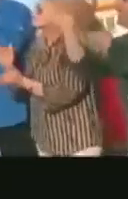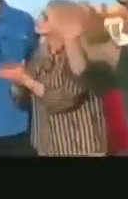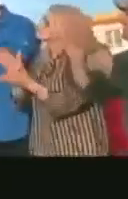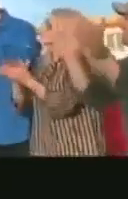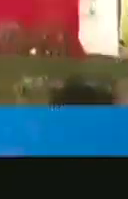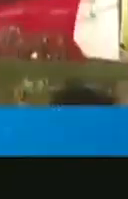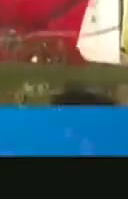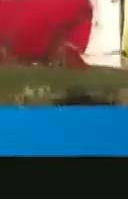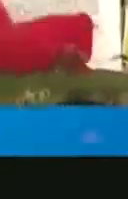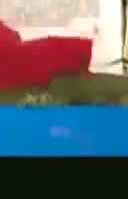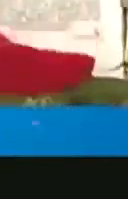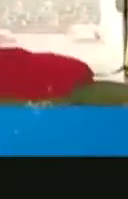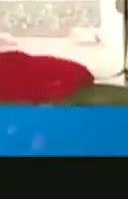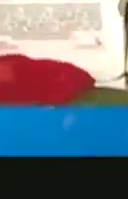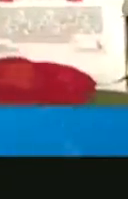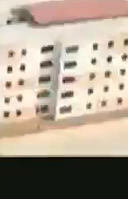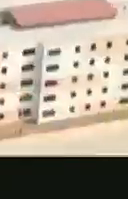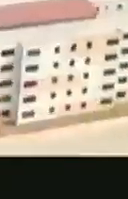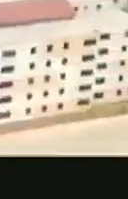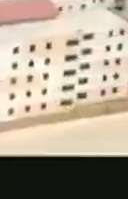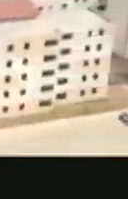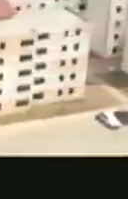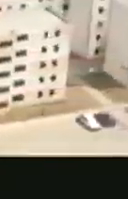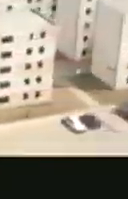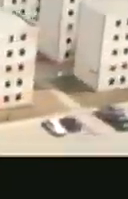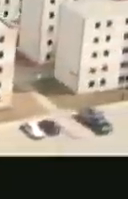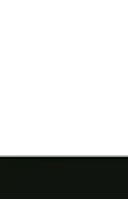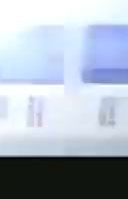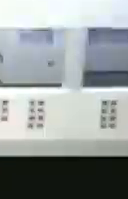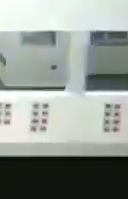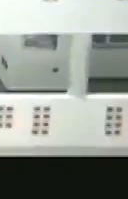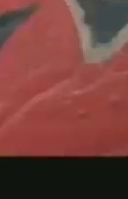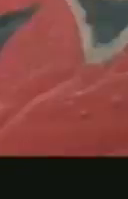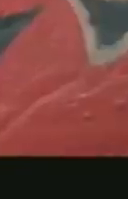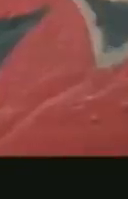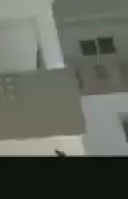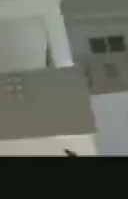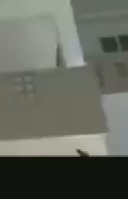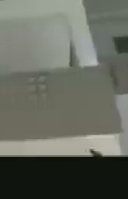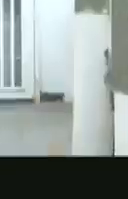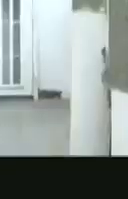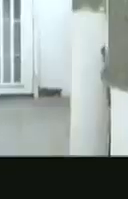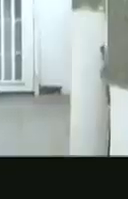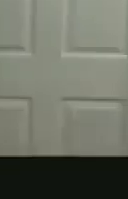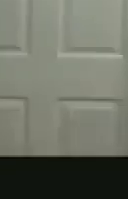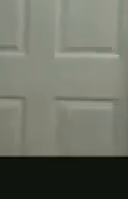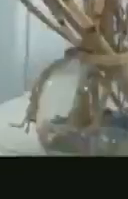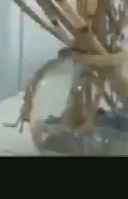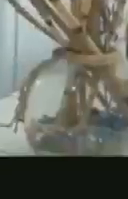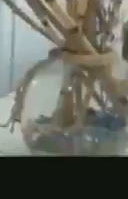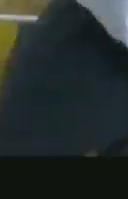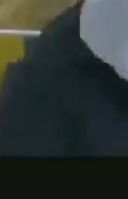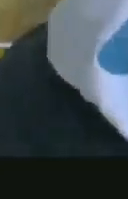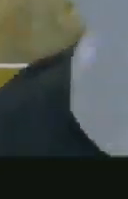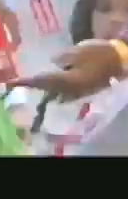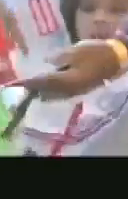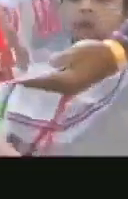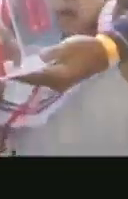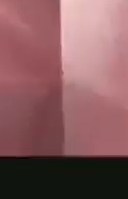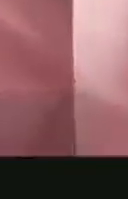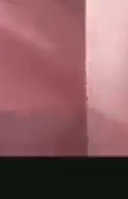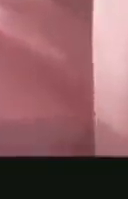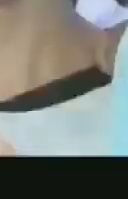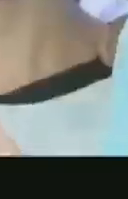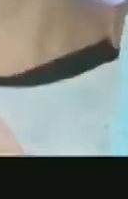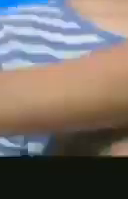vivienda Venezuela se convierte en lucha por la independencia. La gran misión vivienda Venezuela es